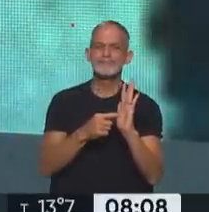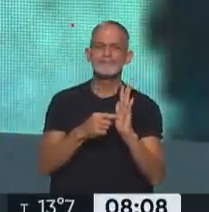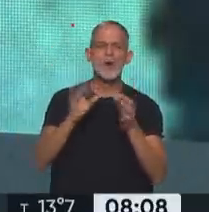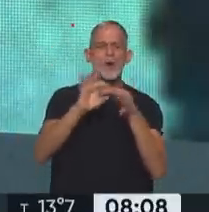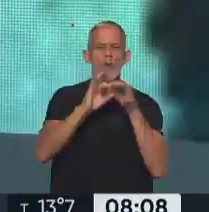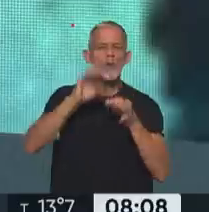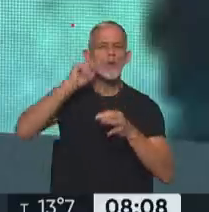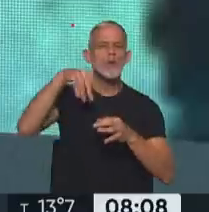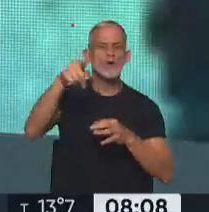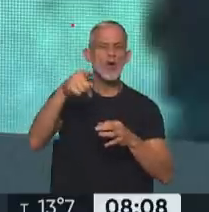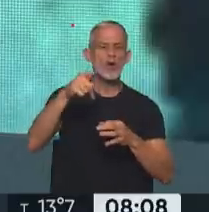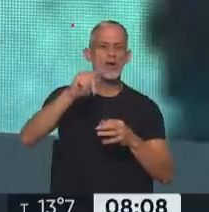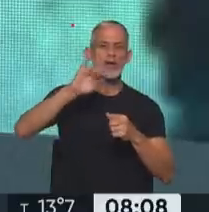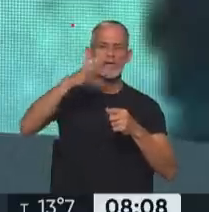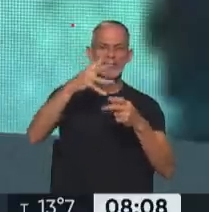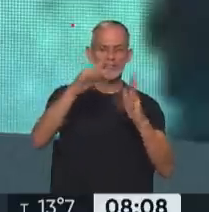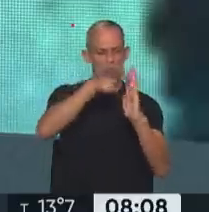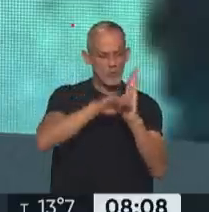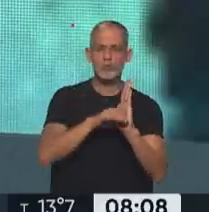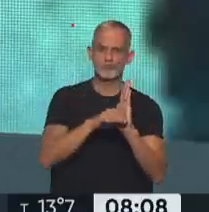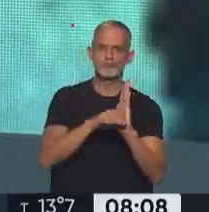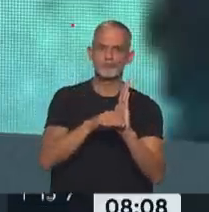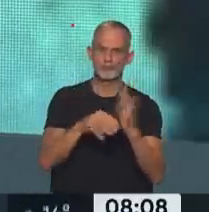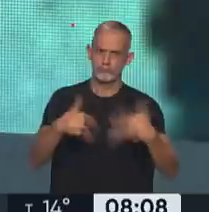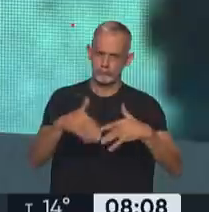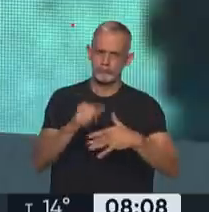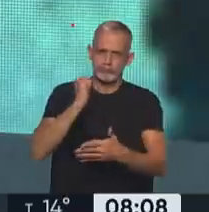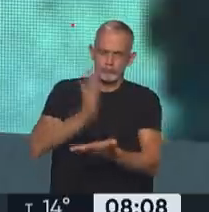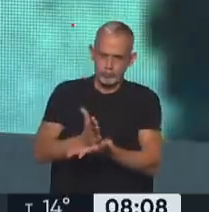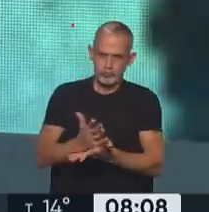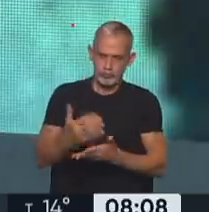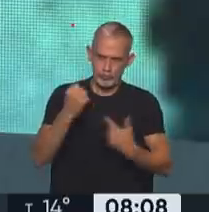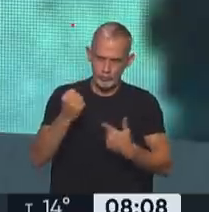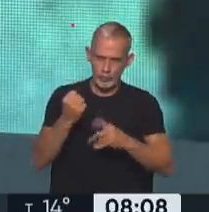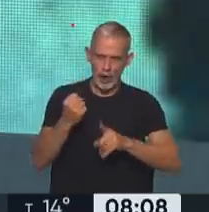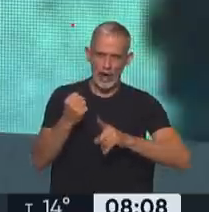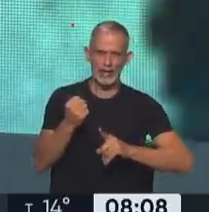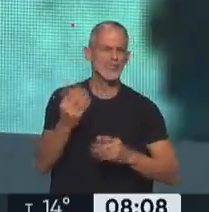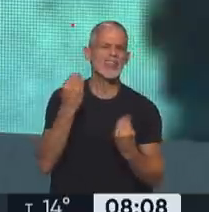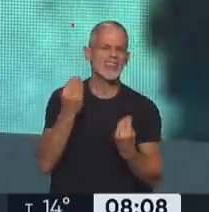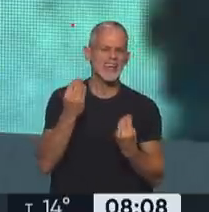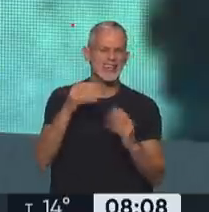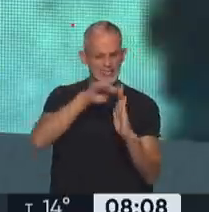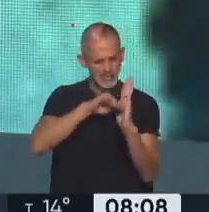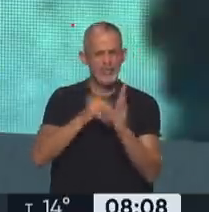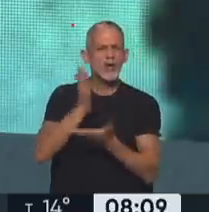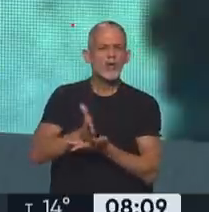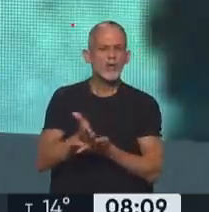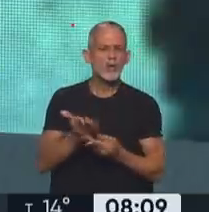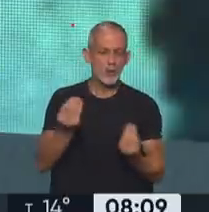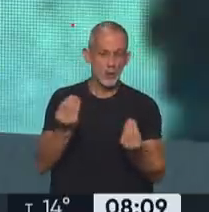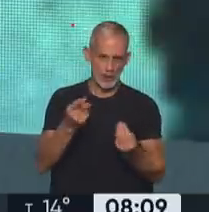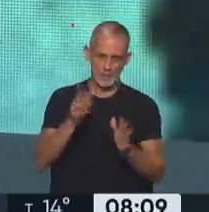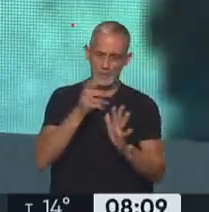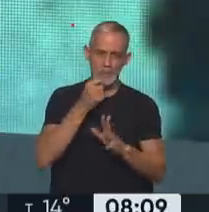Europea, en este caso el quinto paquete. La verdad, bastante duras las medidas. ¿De qué se tratan? En este caso se trata de,